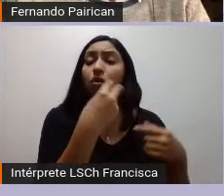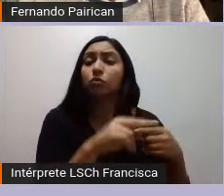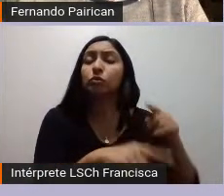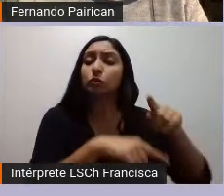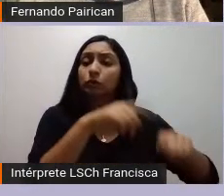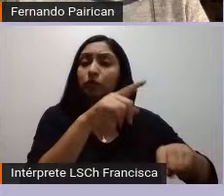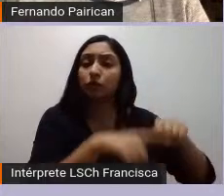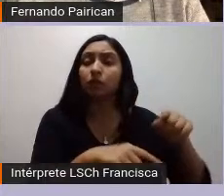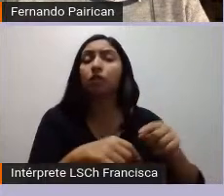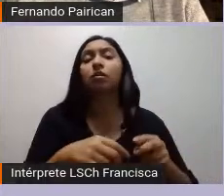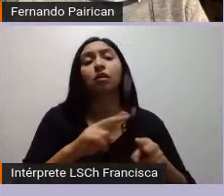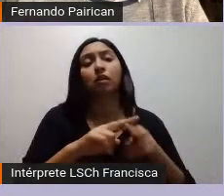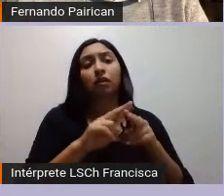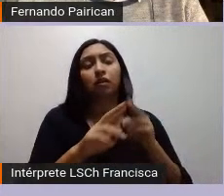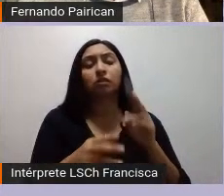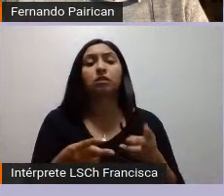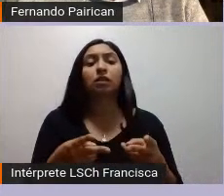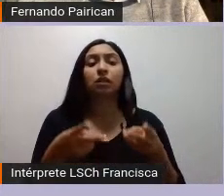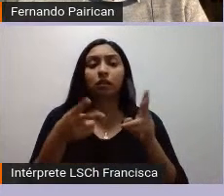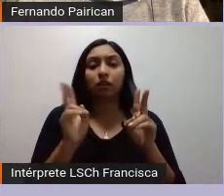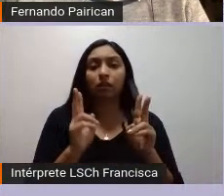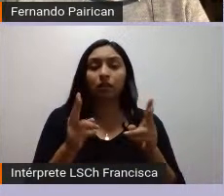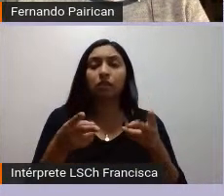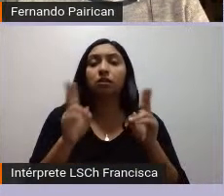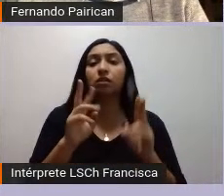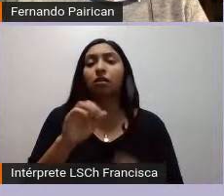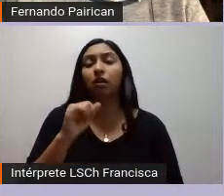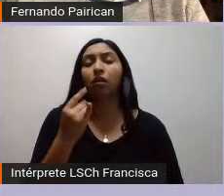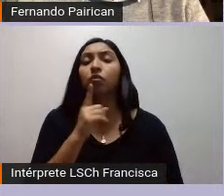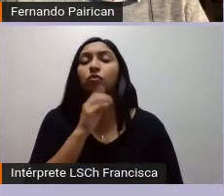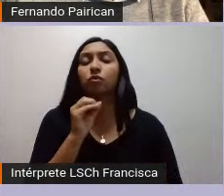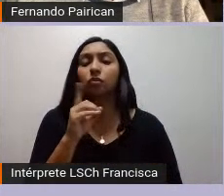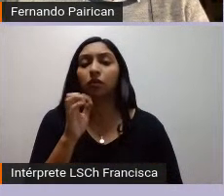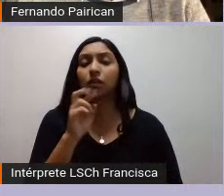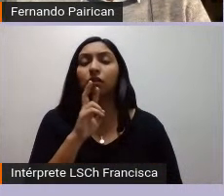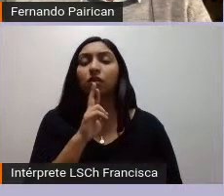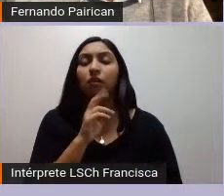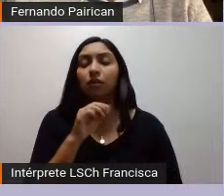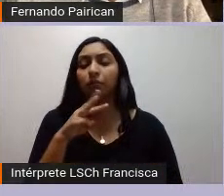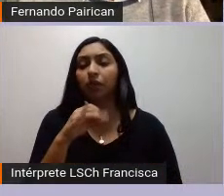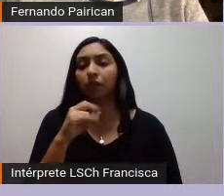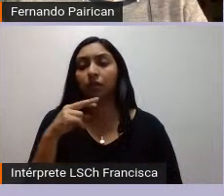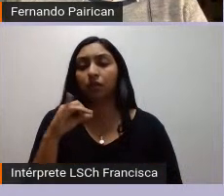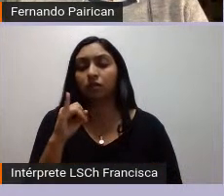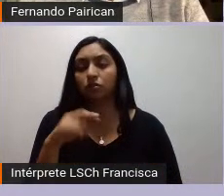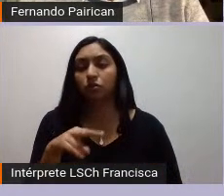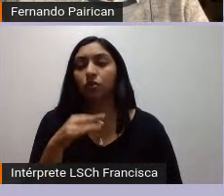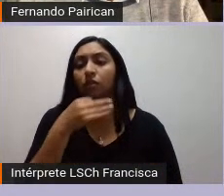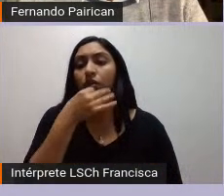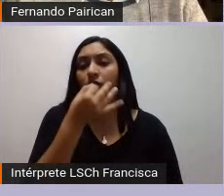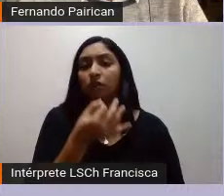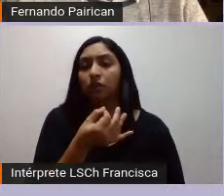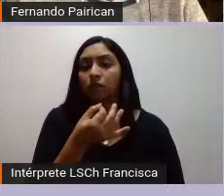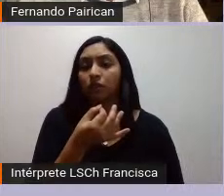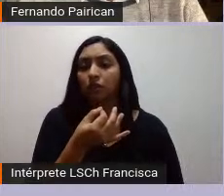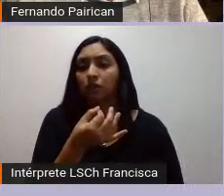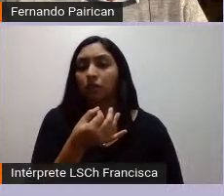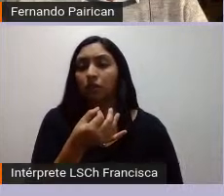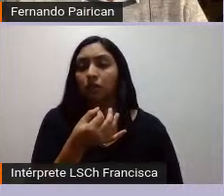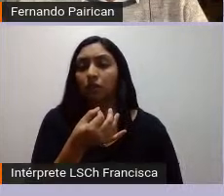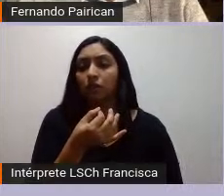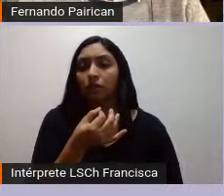derecho que es el derecho a la autodeterminación el control territorial por lo tanto plantea en el movimiento indígena